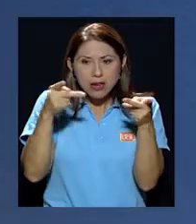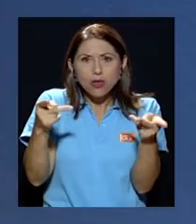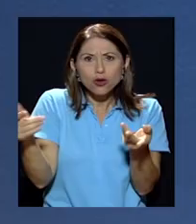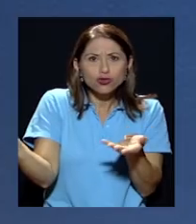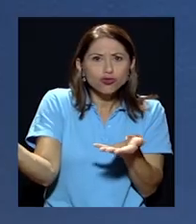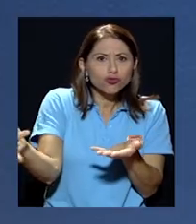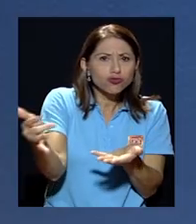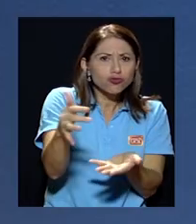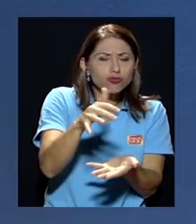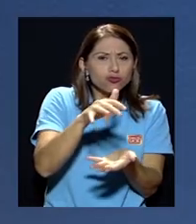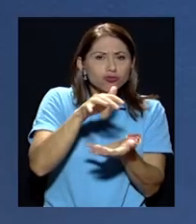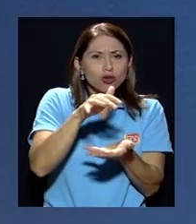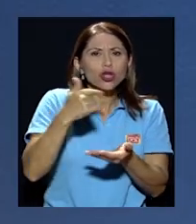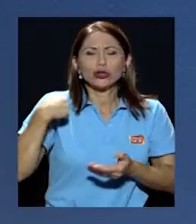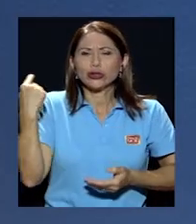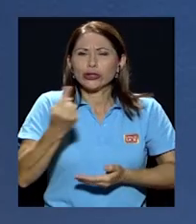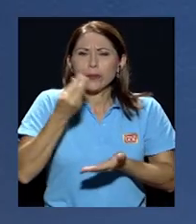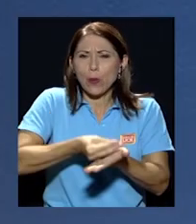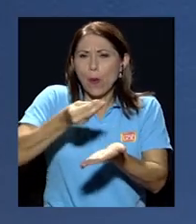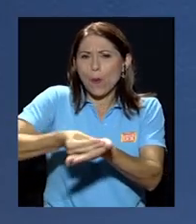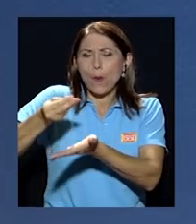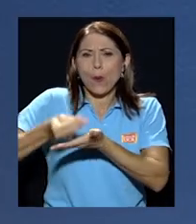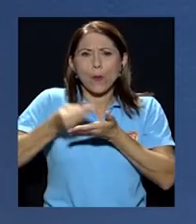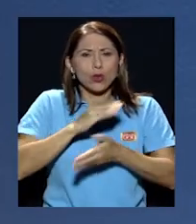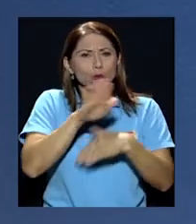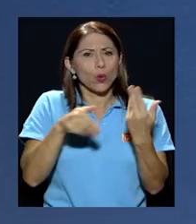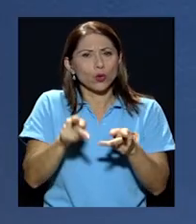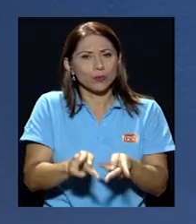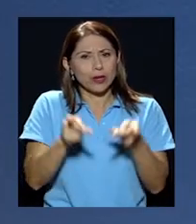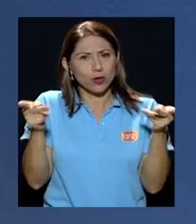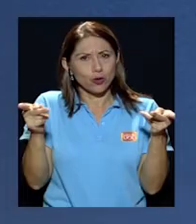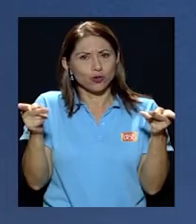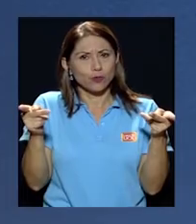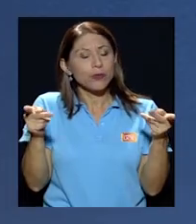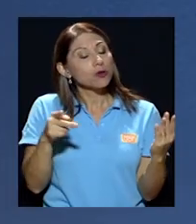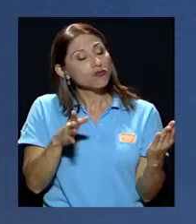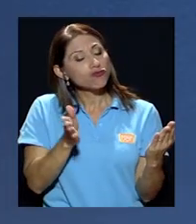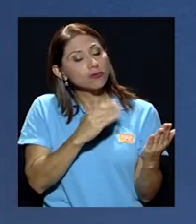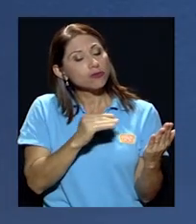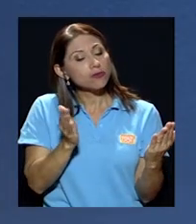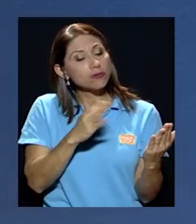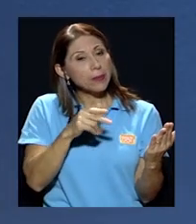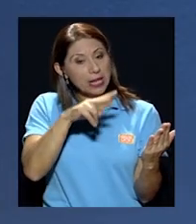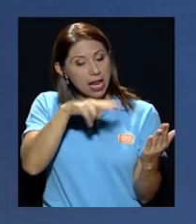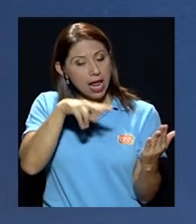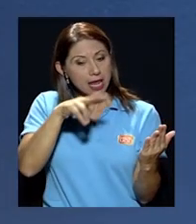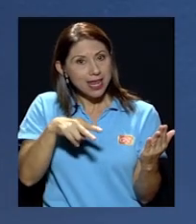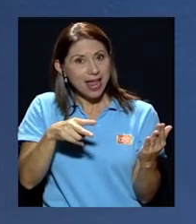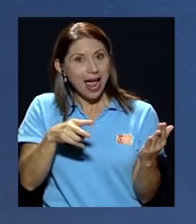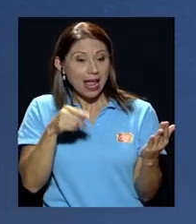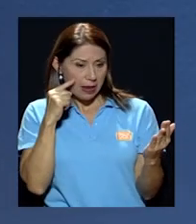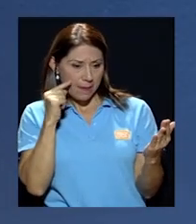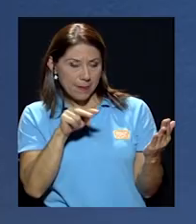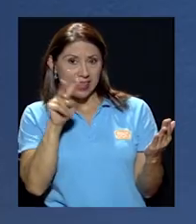compraba todos los periódicos, leía y recortaba las páginas del tema,